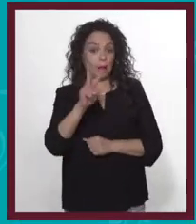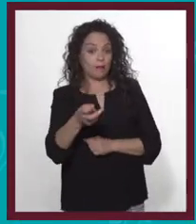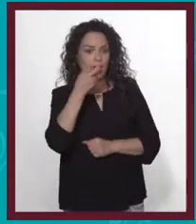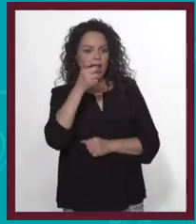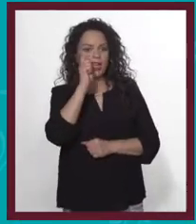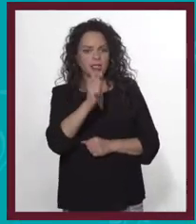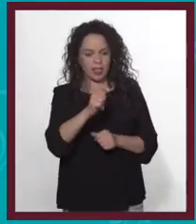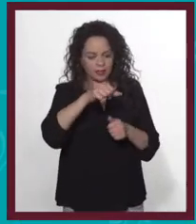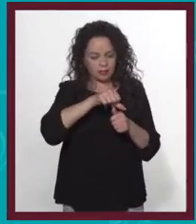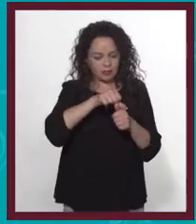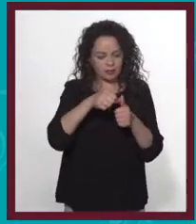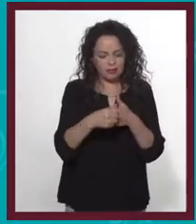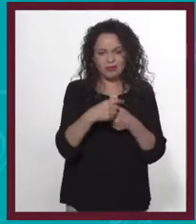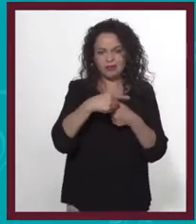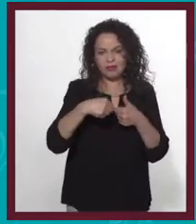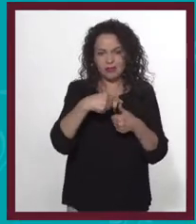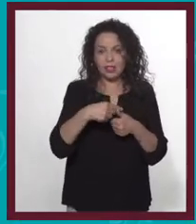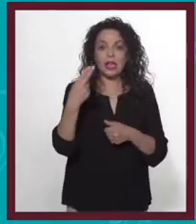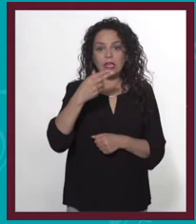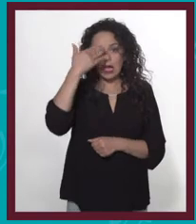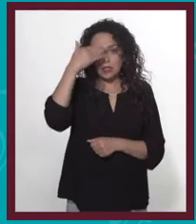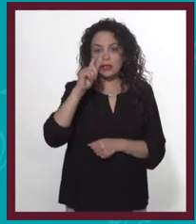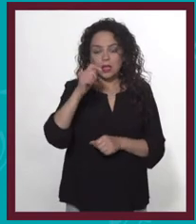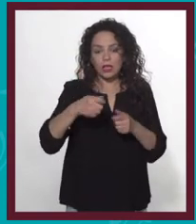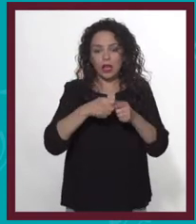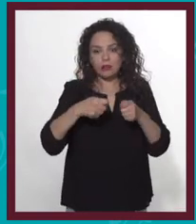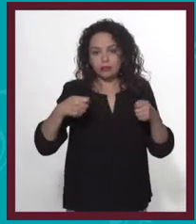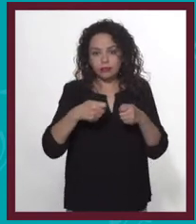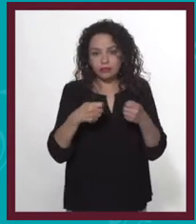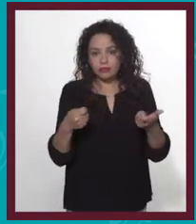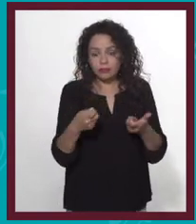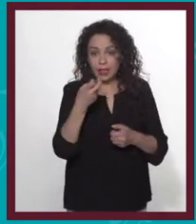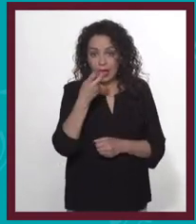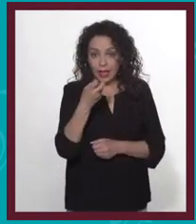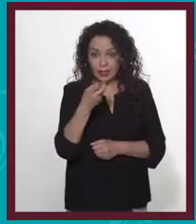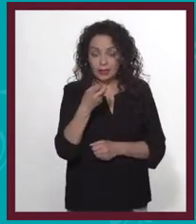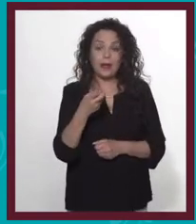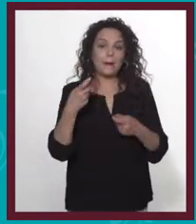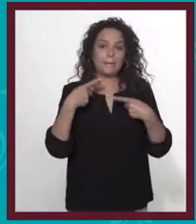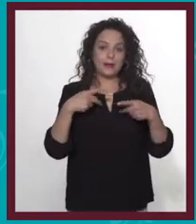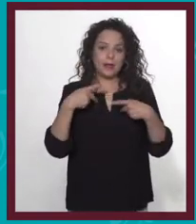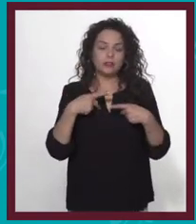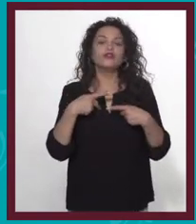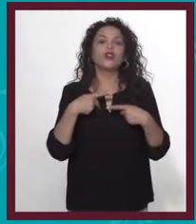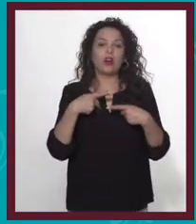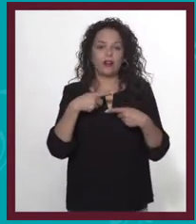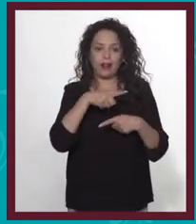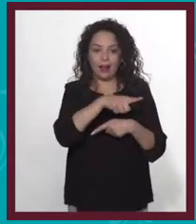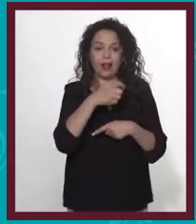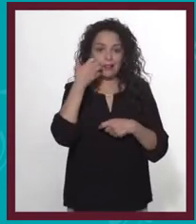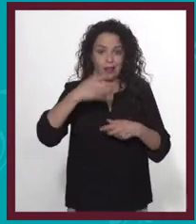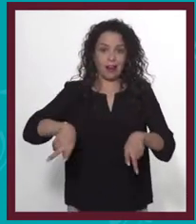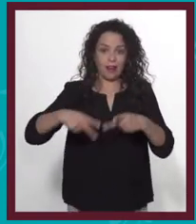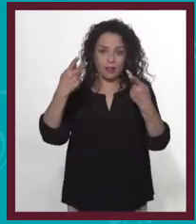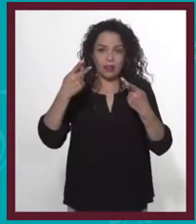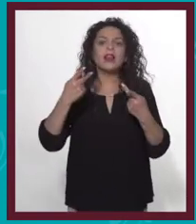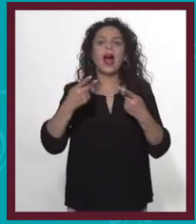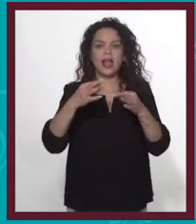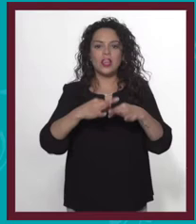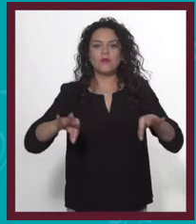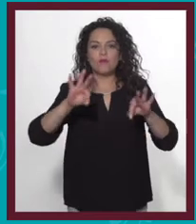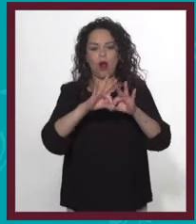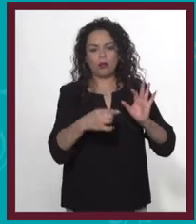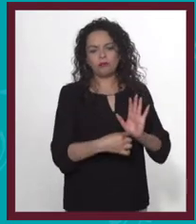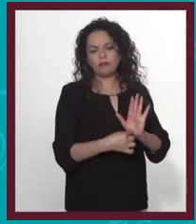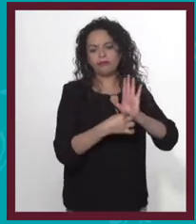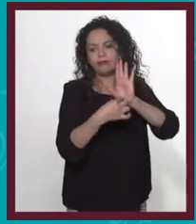una marca de banditas adhesivas era muy bueno que la gente supiera que son elásticas. Es una cualidad que el anunciante decidió que era importante